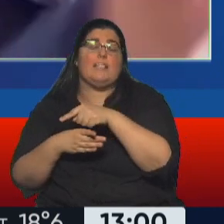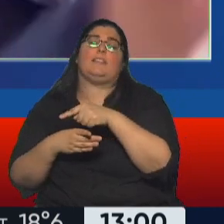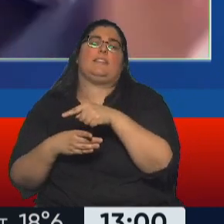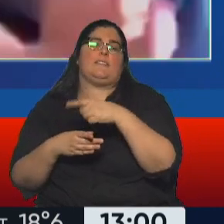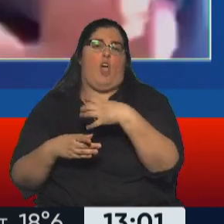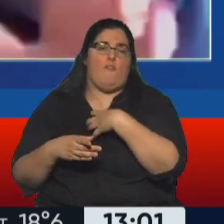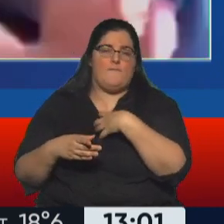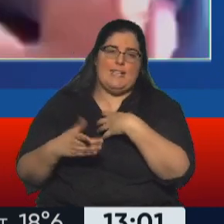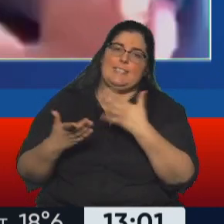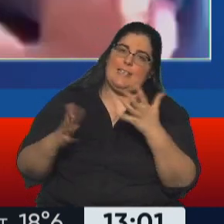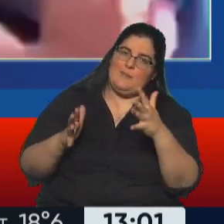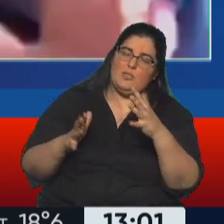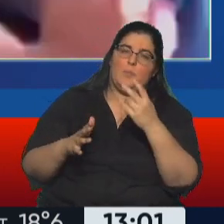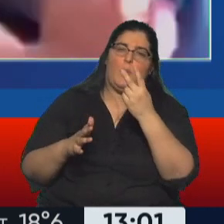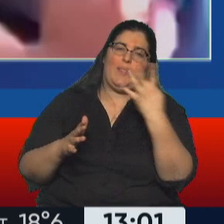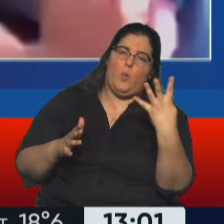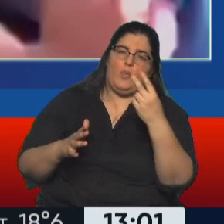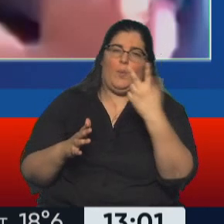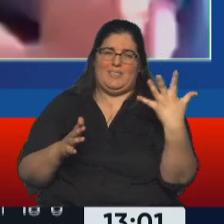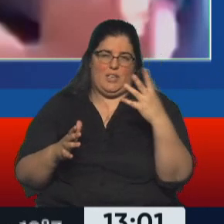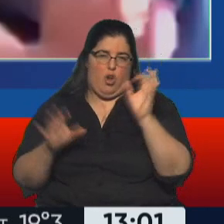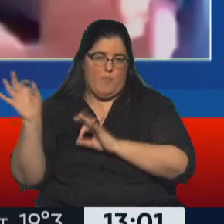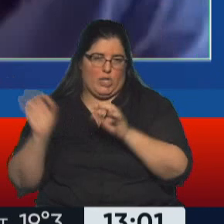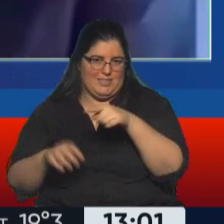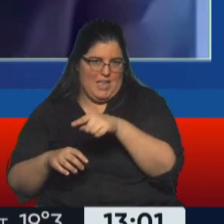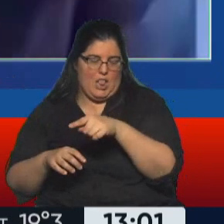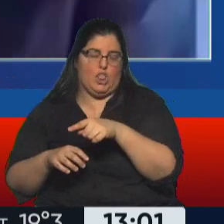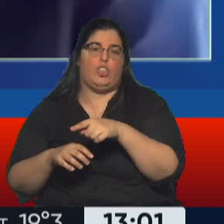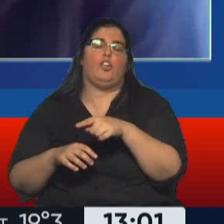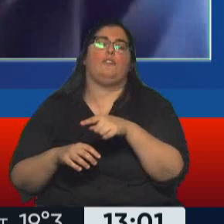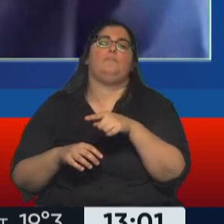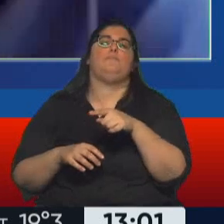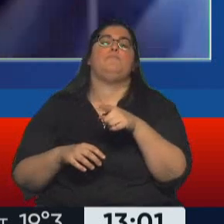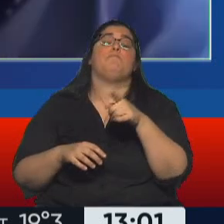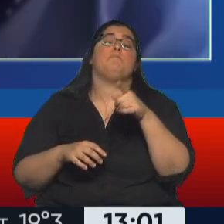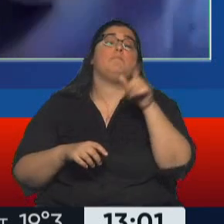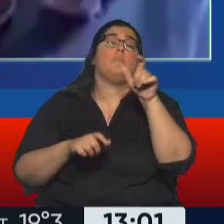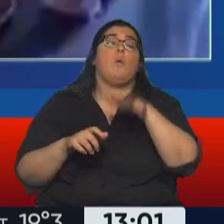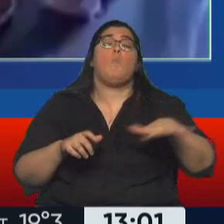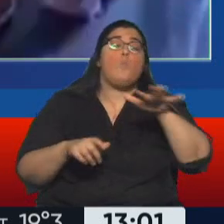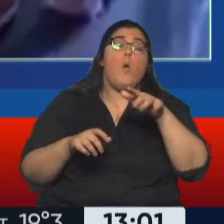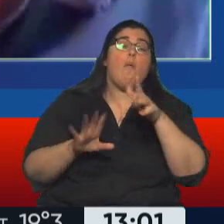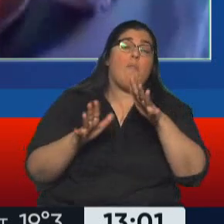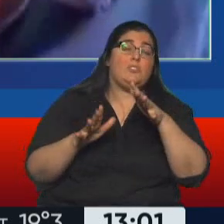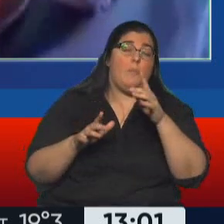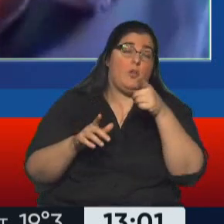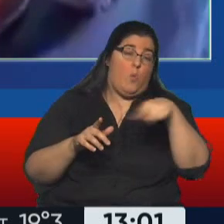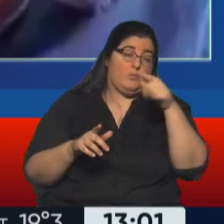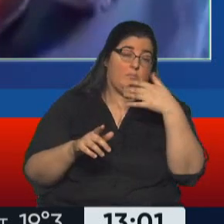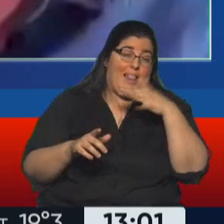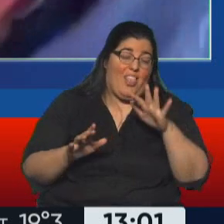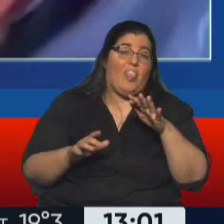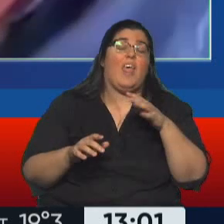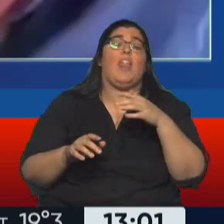24 o 25%. Para darte una idea, la confianza de las Fuerzas Armadas es 30%. La